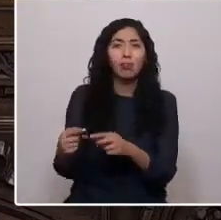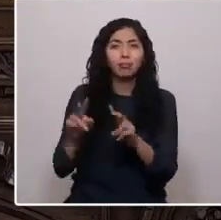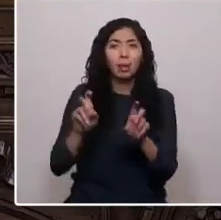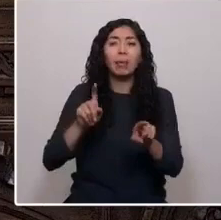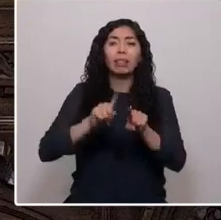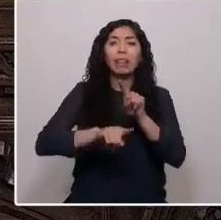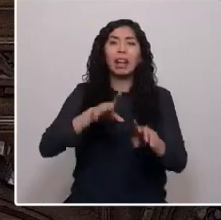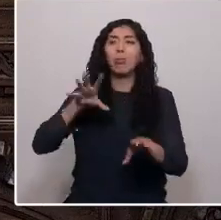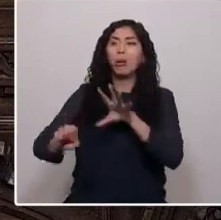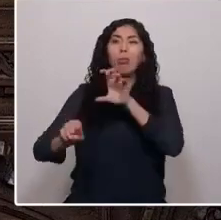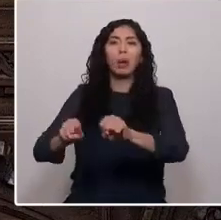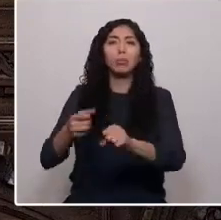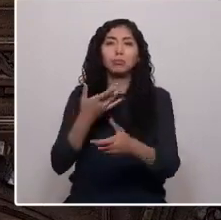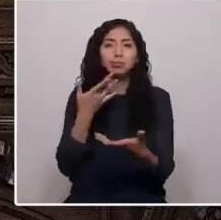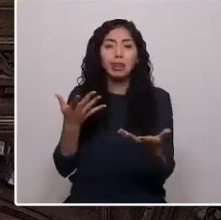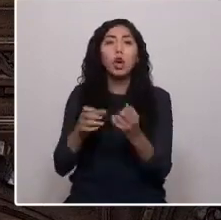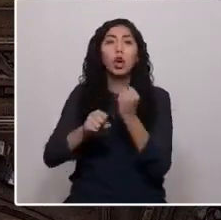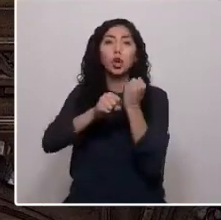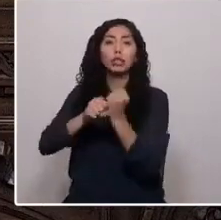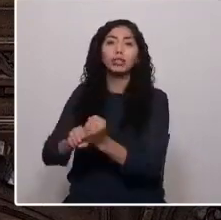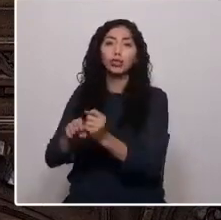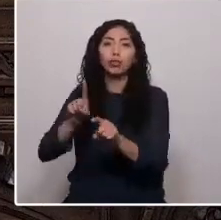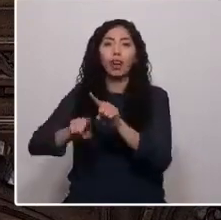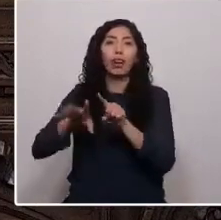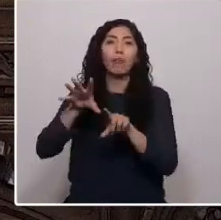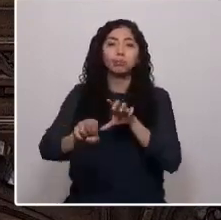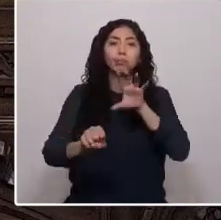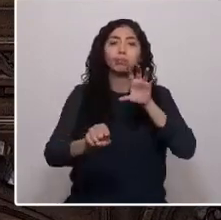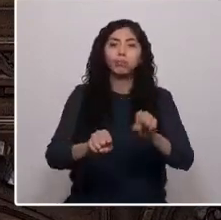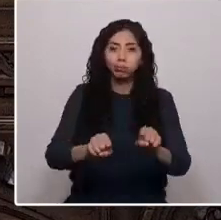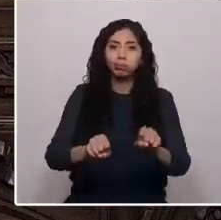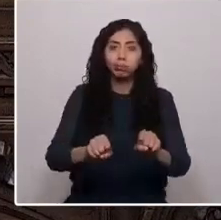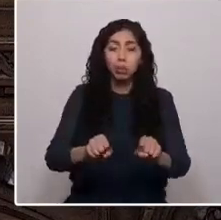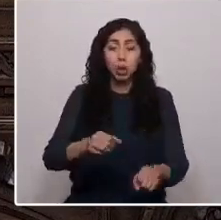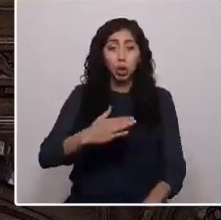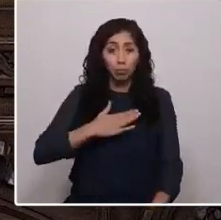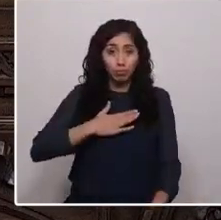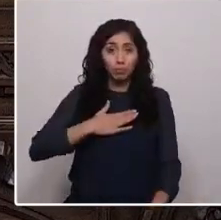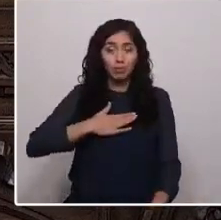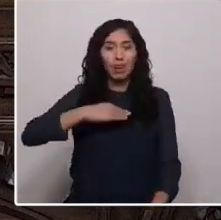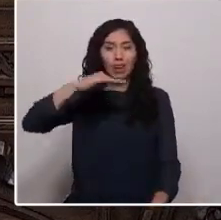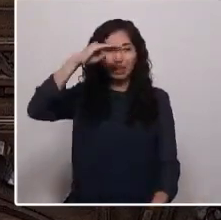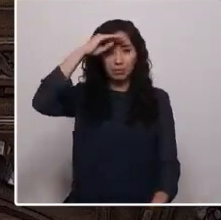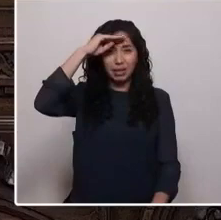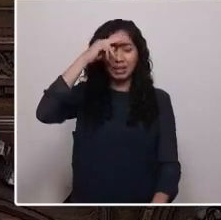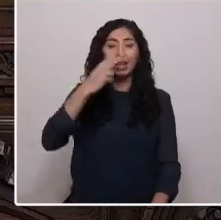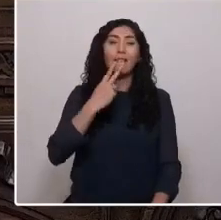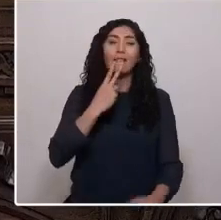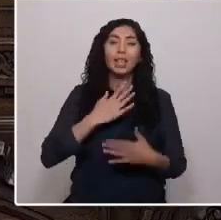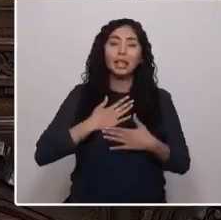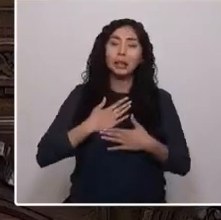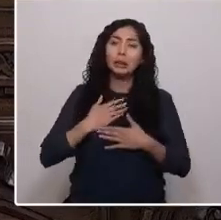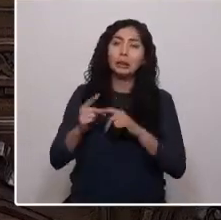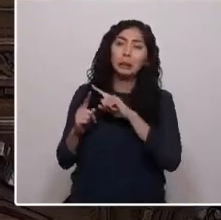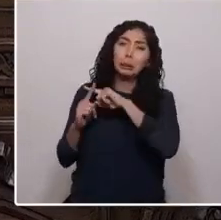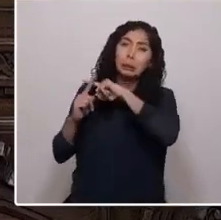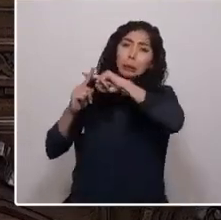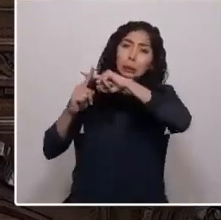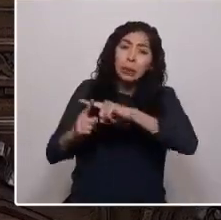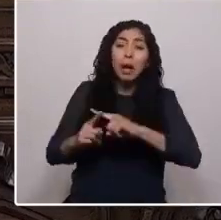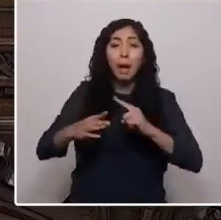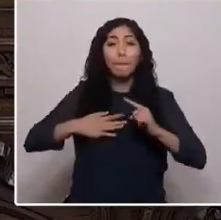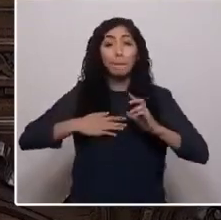la invasión y la colonización. Traigo conmigo la experiencia de una vida de sacrificio, junto a mi familia,